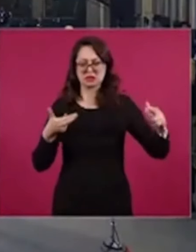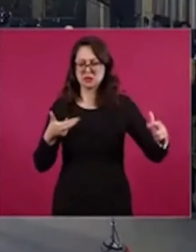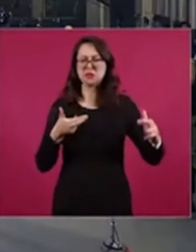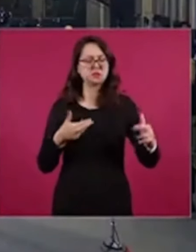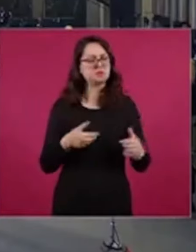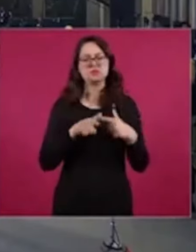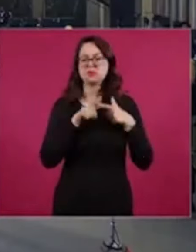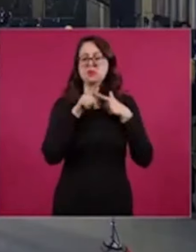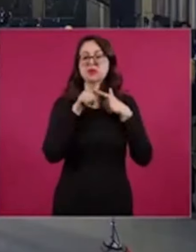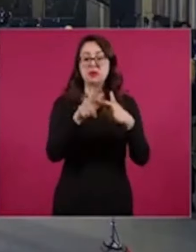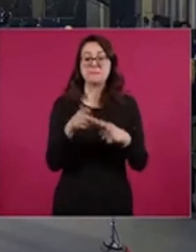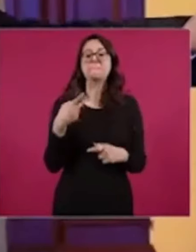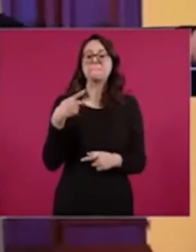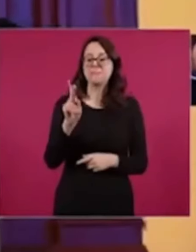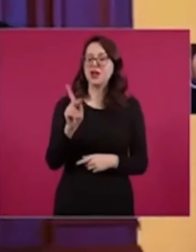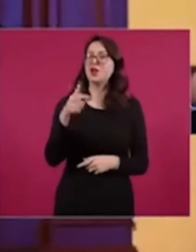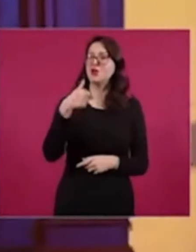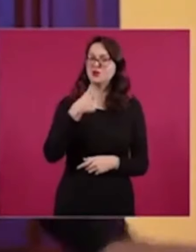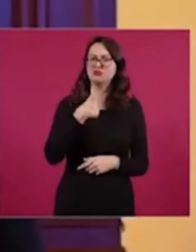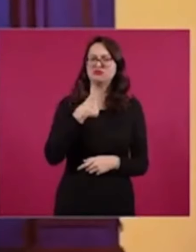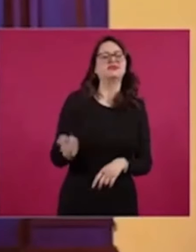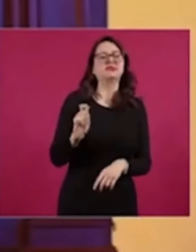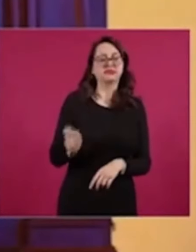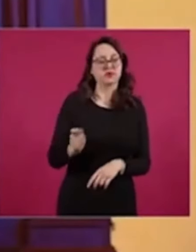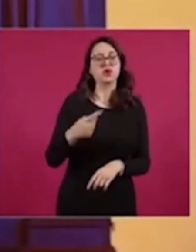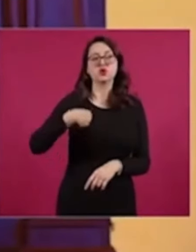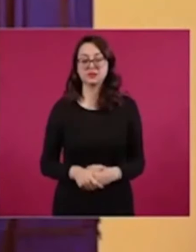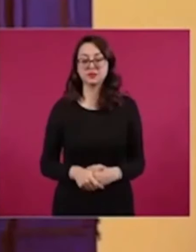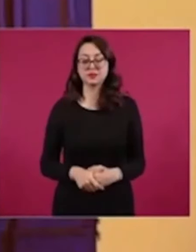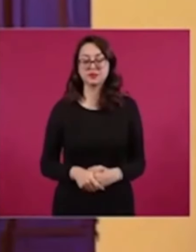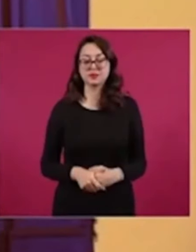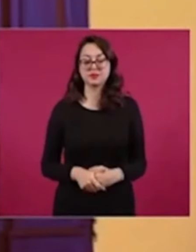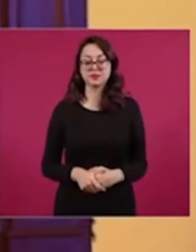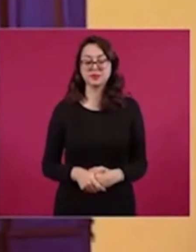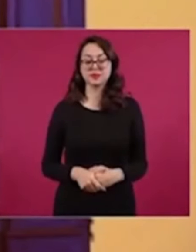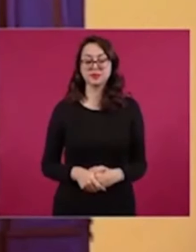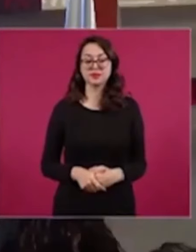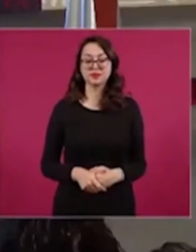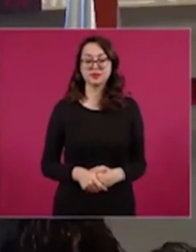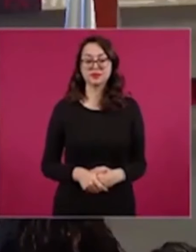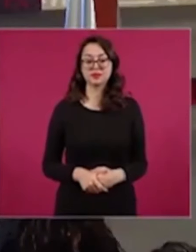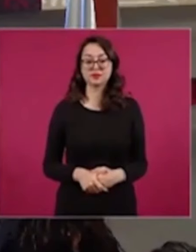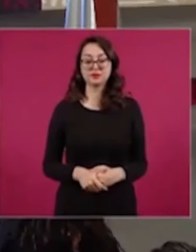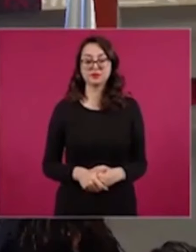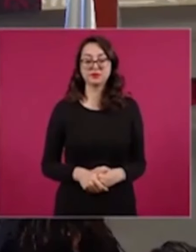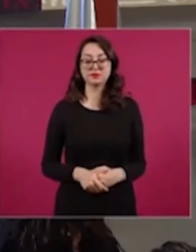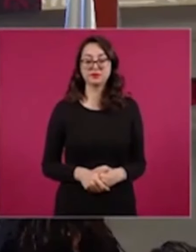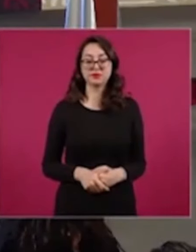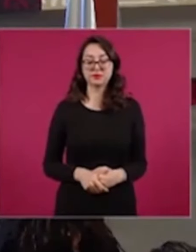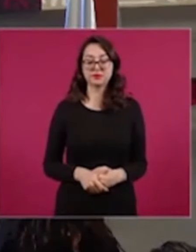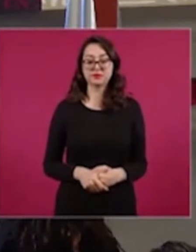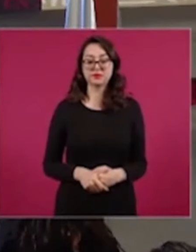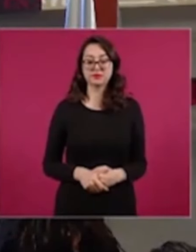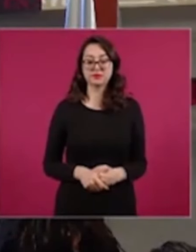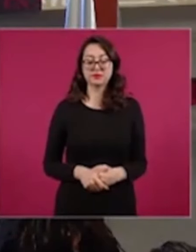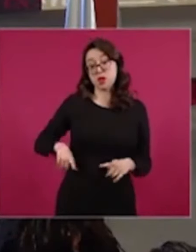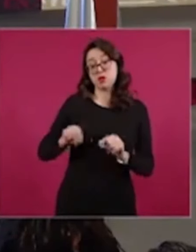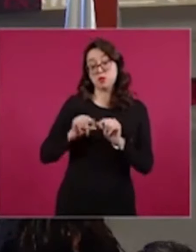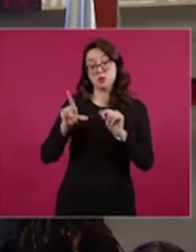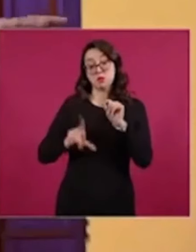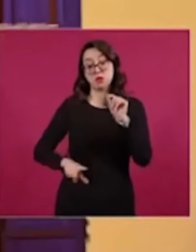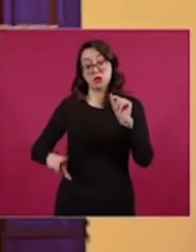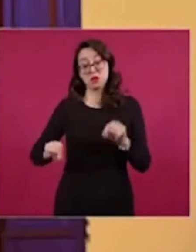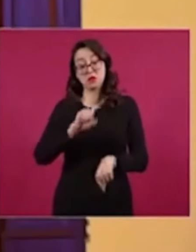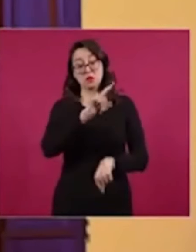que vamos a seguir hablando del tema. Eso sí, disminuye esto la confianza que el gobierno mexicano tiene en Estados Unidos,